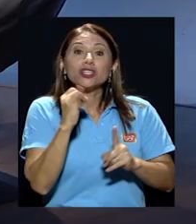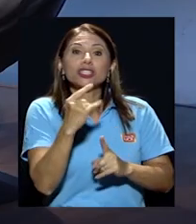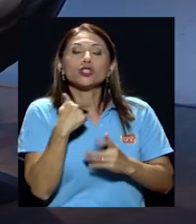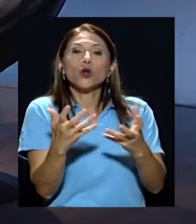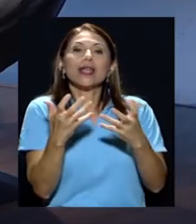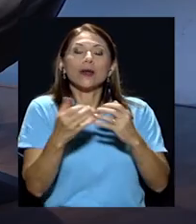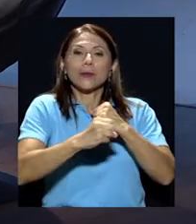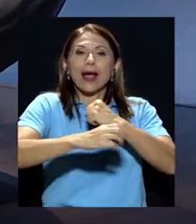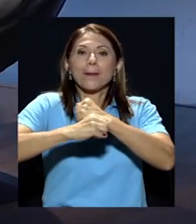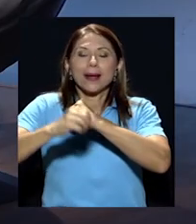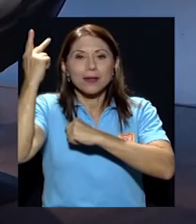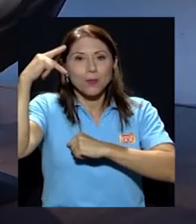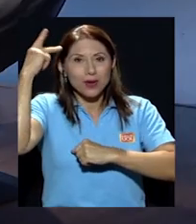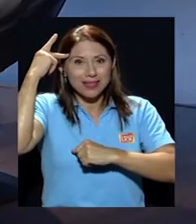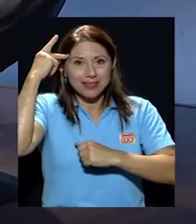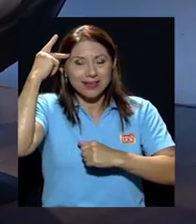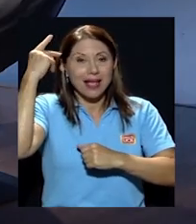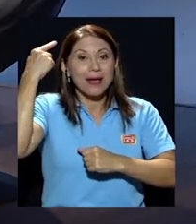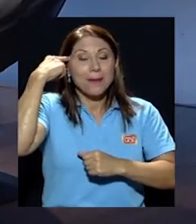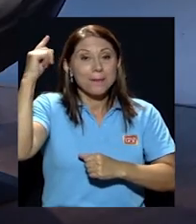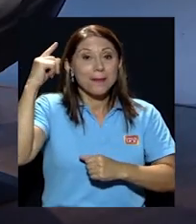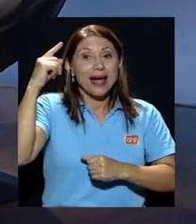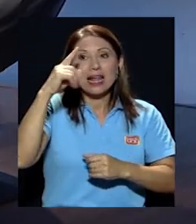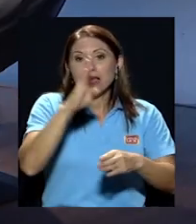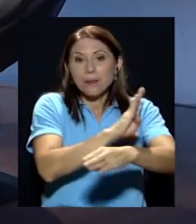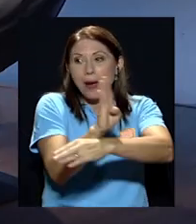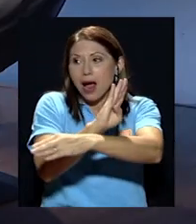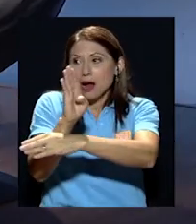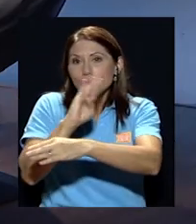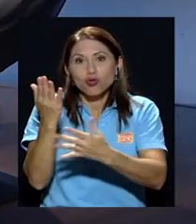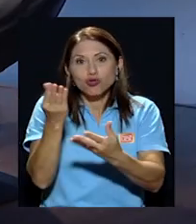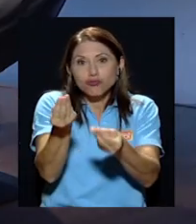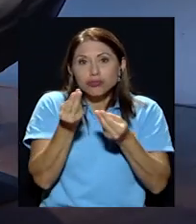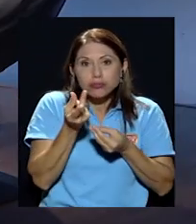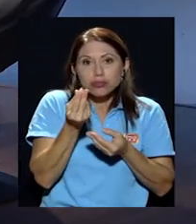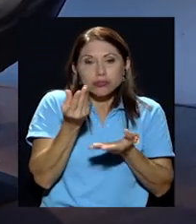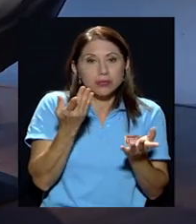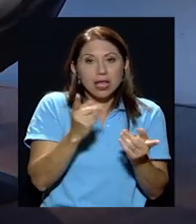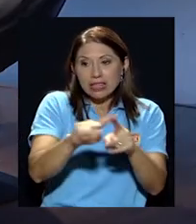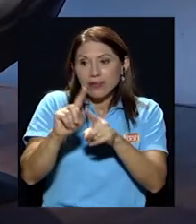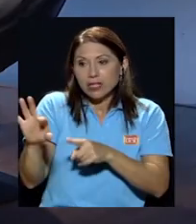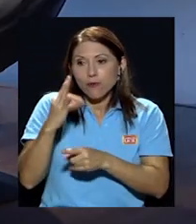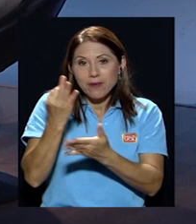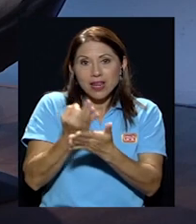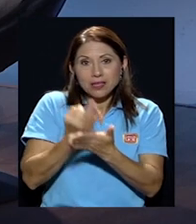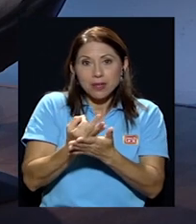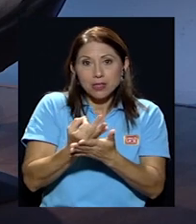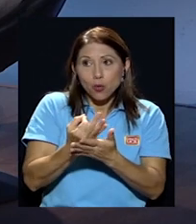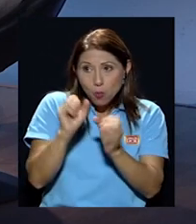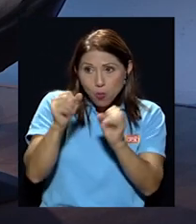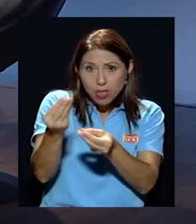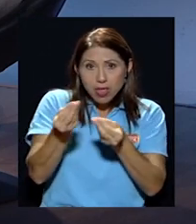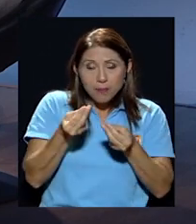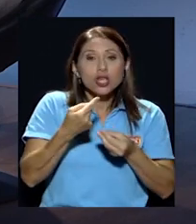que me financien los bancos o los medios de financiamiento yo tengo que tener una buena posición en las